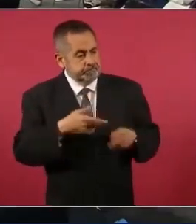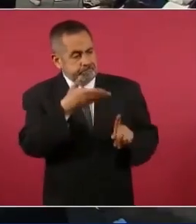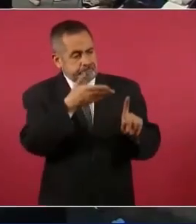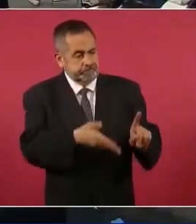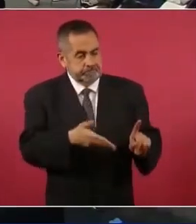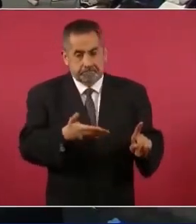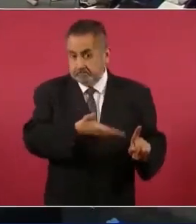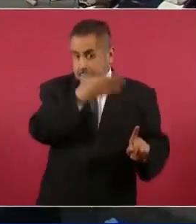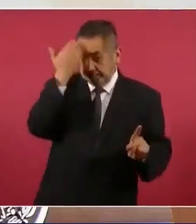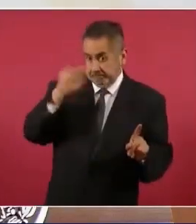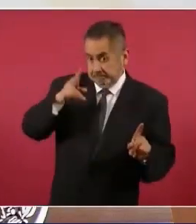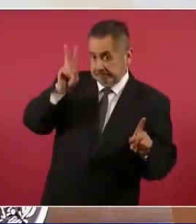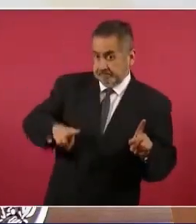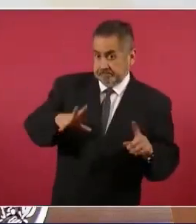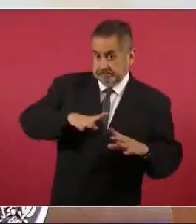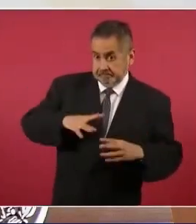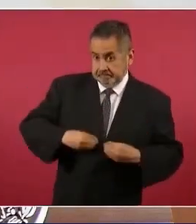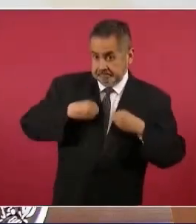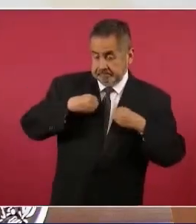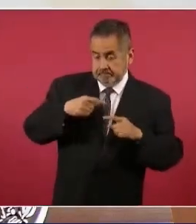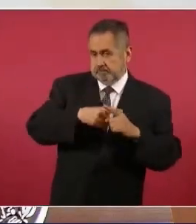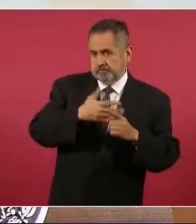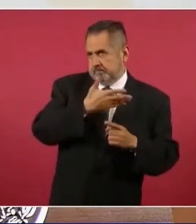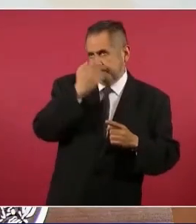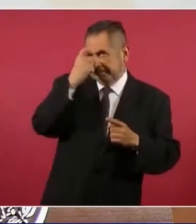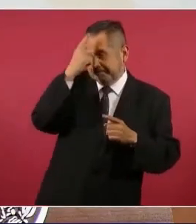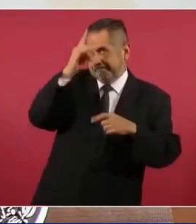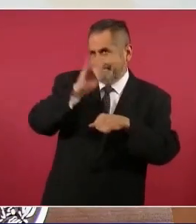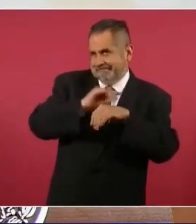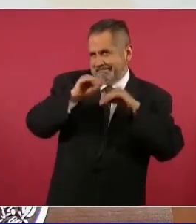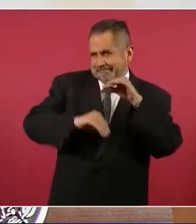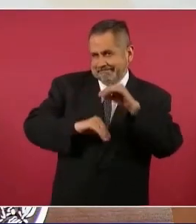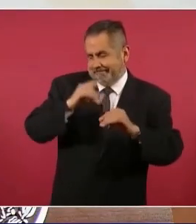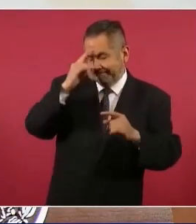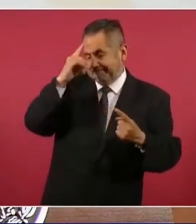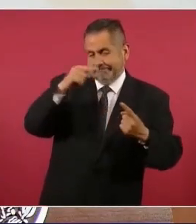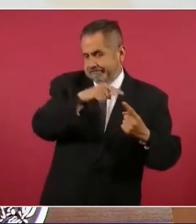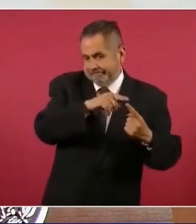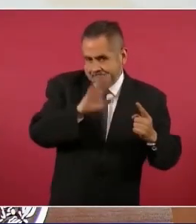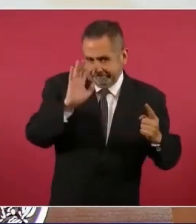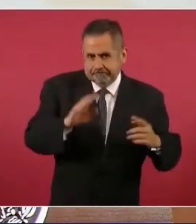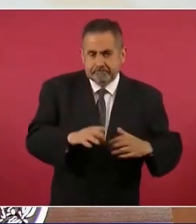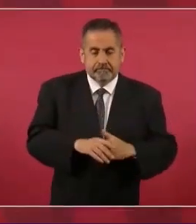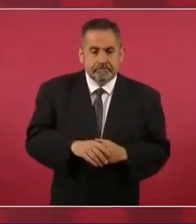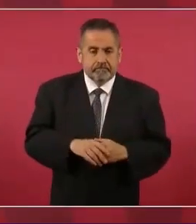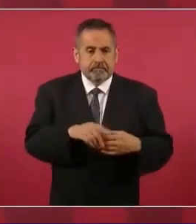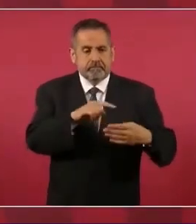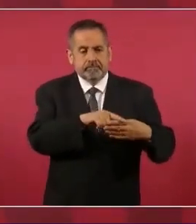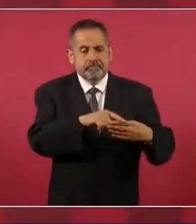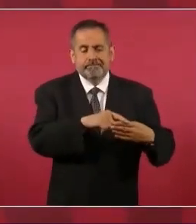existe o es robot,